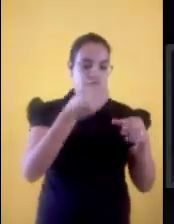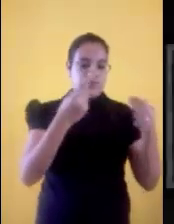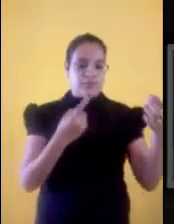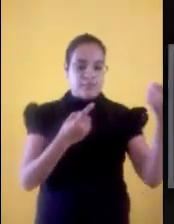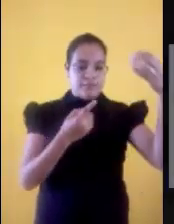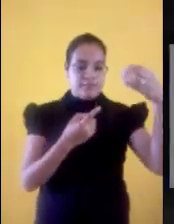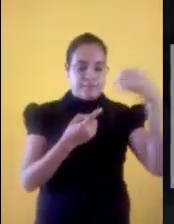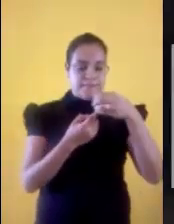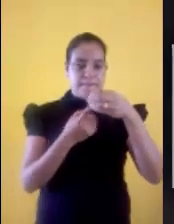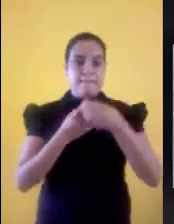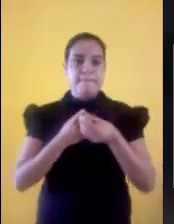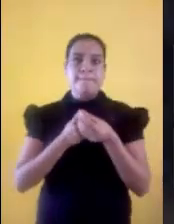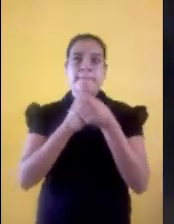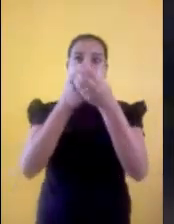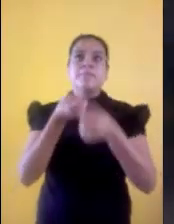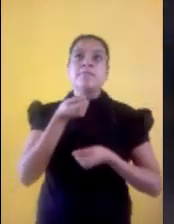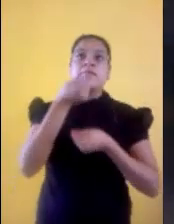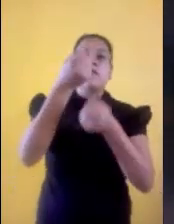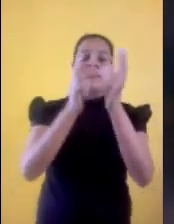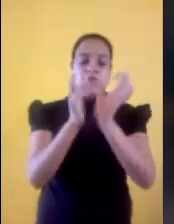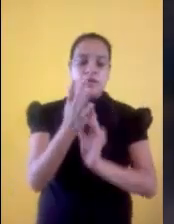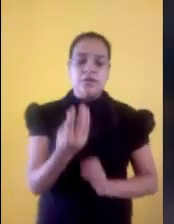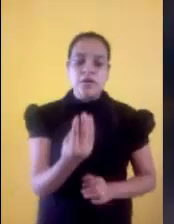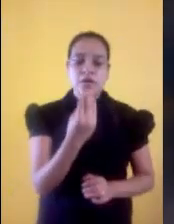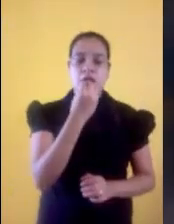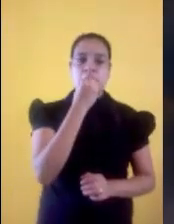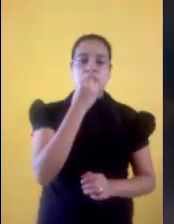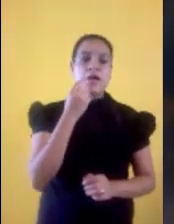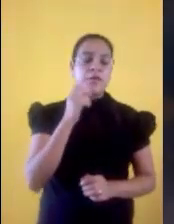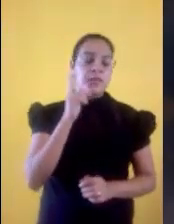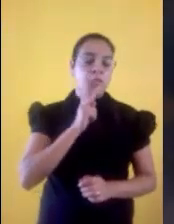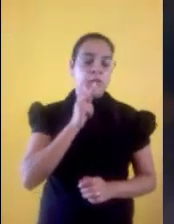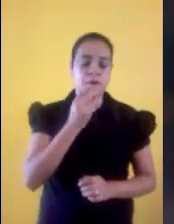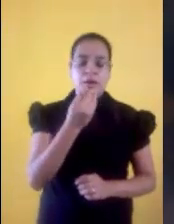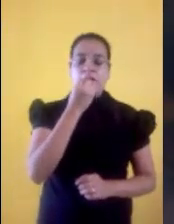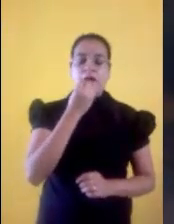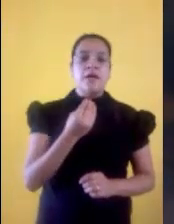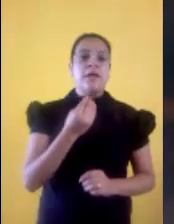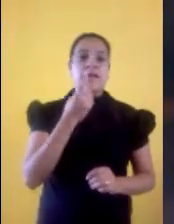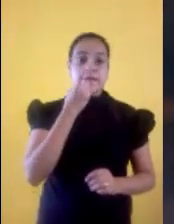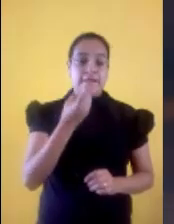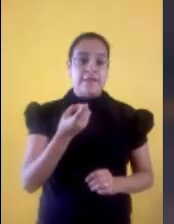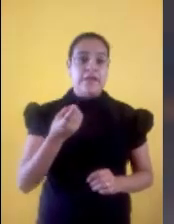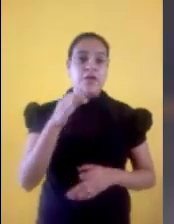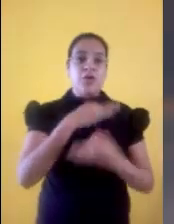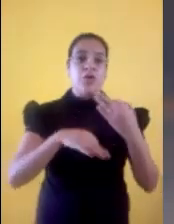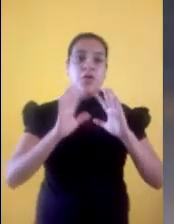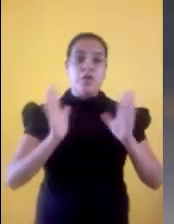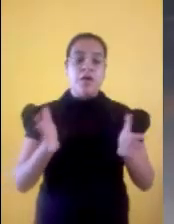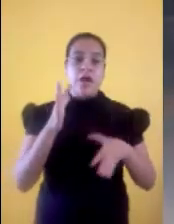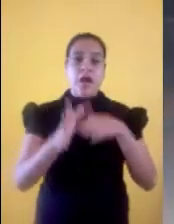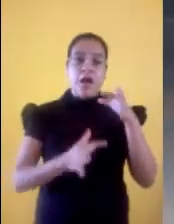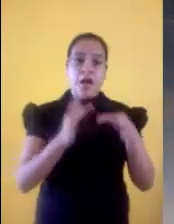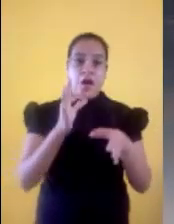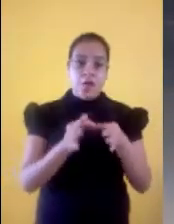vinagre a una caña de hisopo y se la acercaron a la boca. Jesús probó el vinagre y dijo,